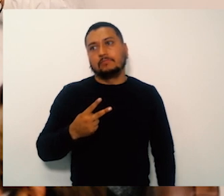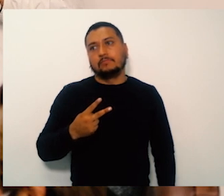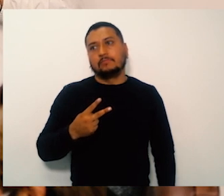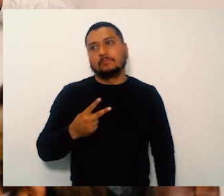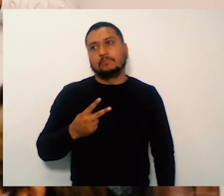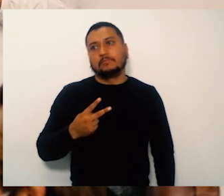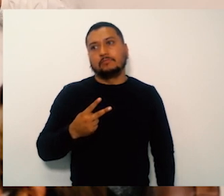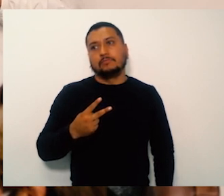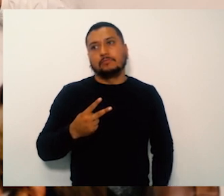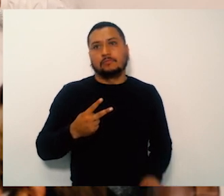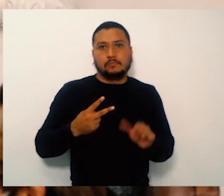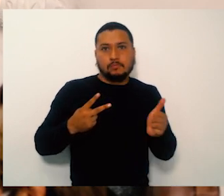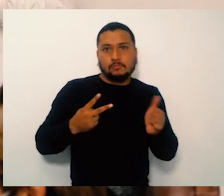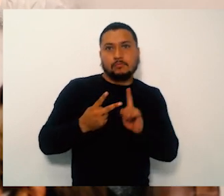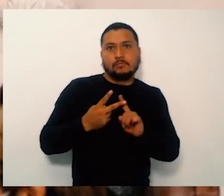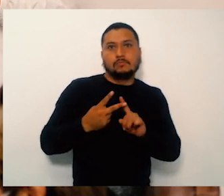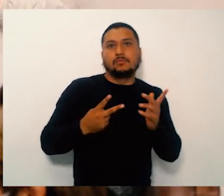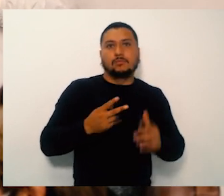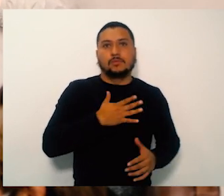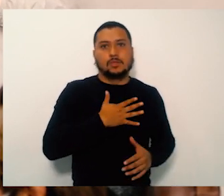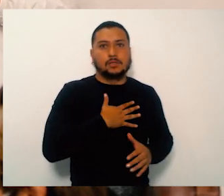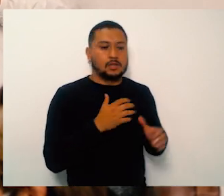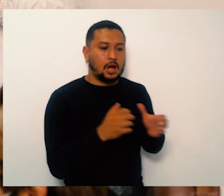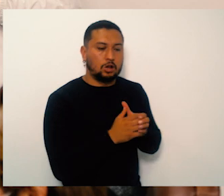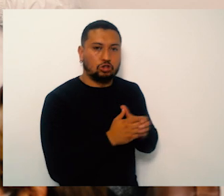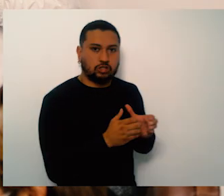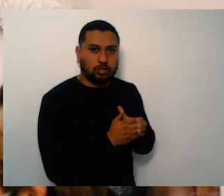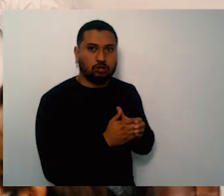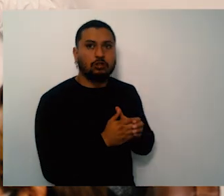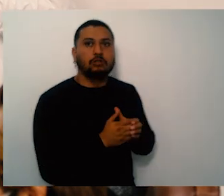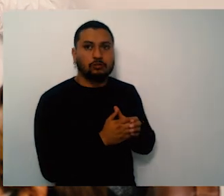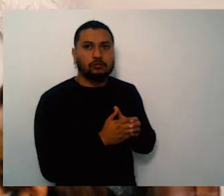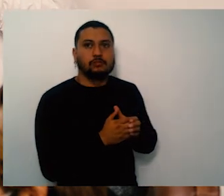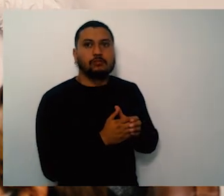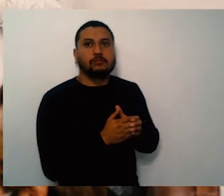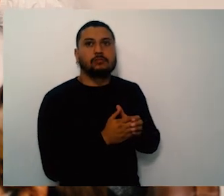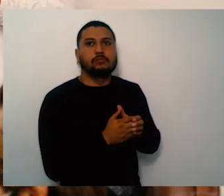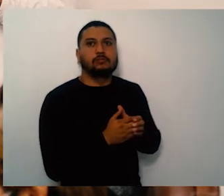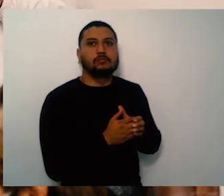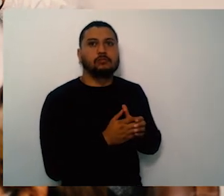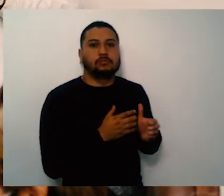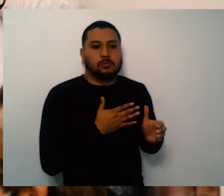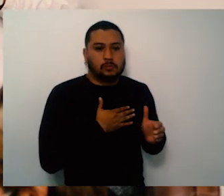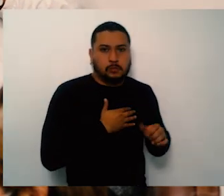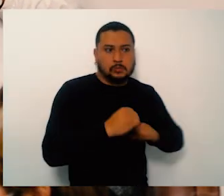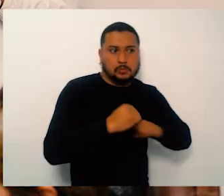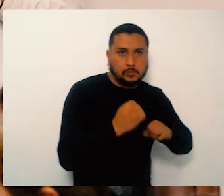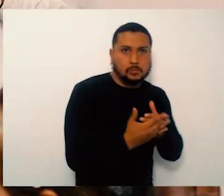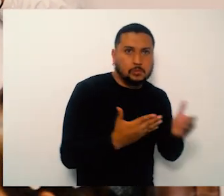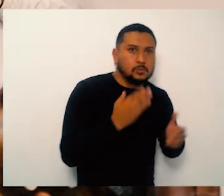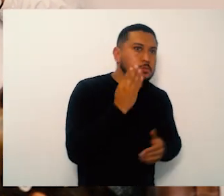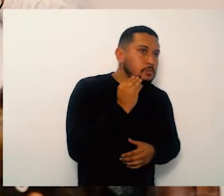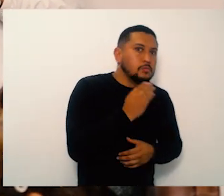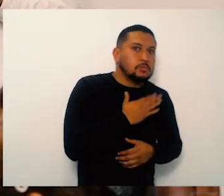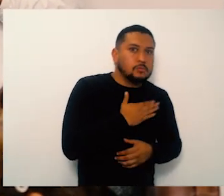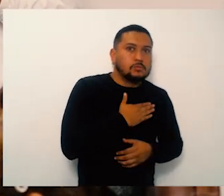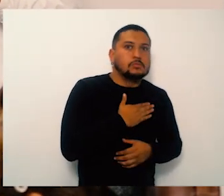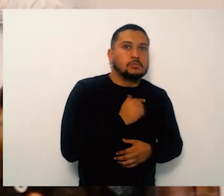contratación con las EPS cuando se inicie la prestación de los servicios de la nueva